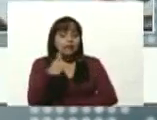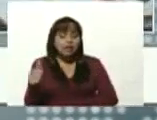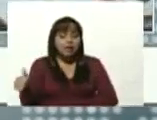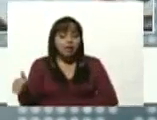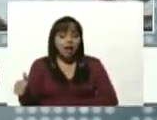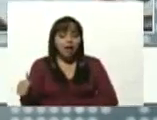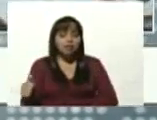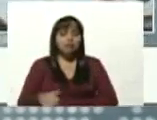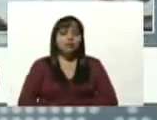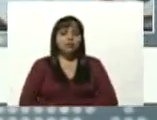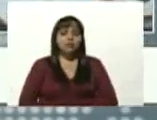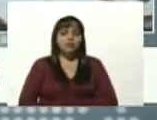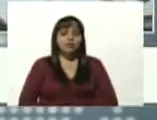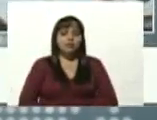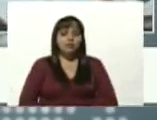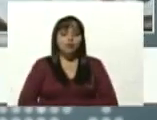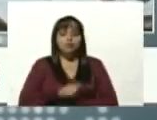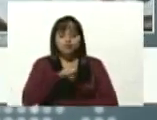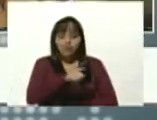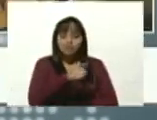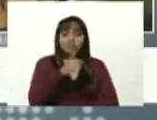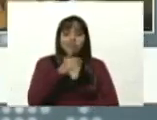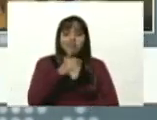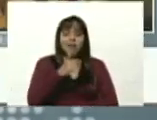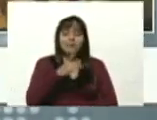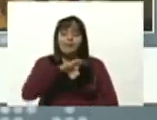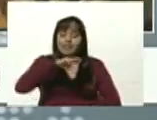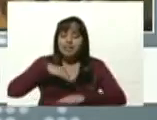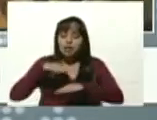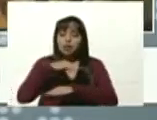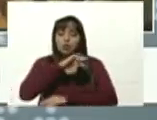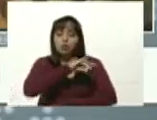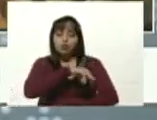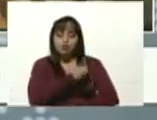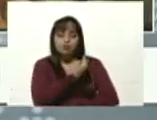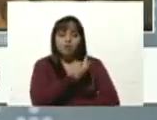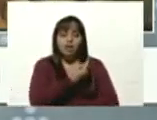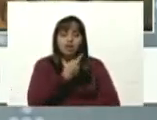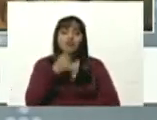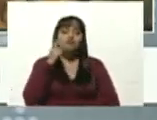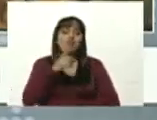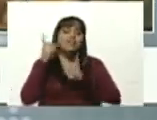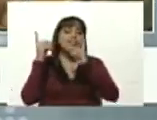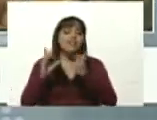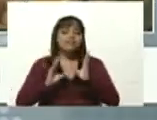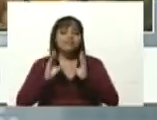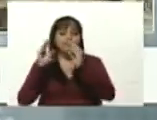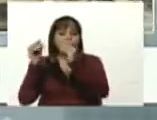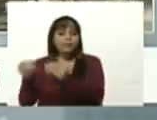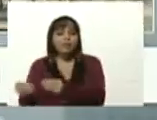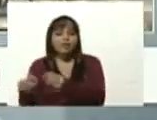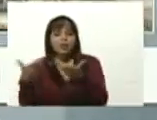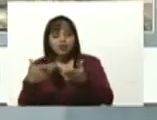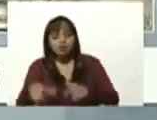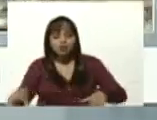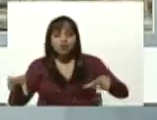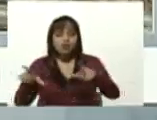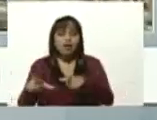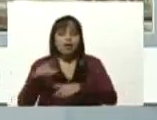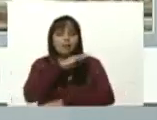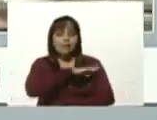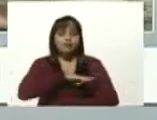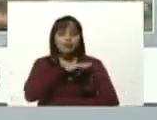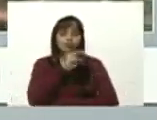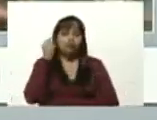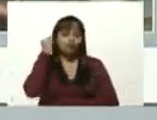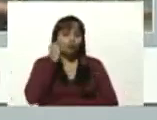César Trumpis usted se encarga de instalar las aldeas de la misión Sucre